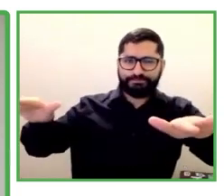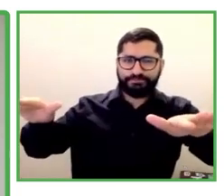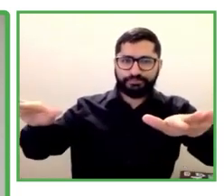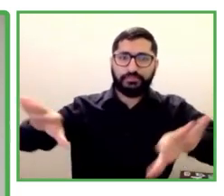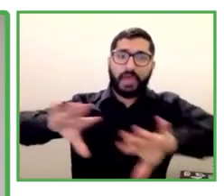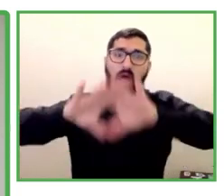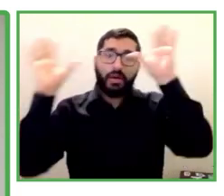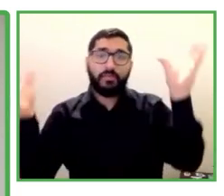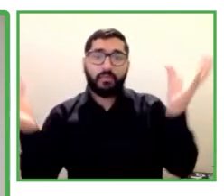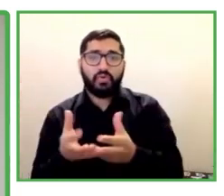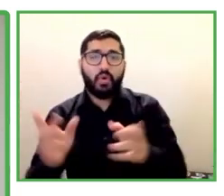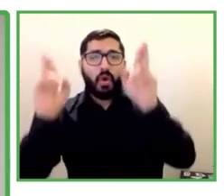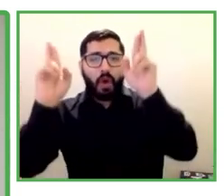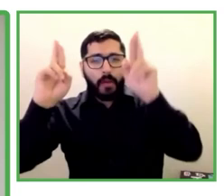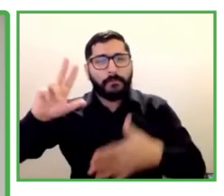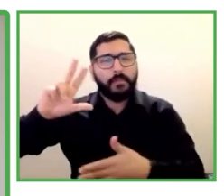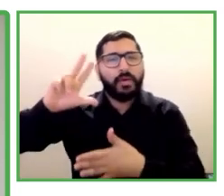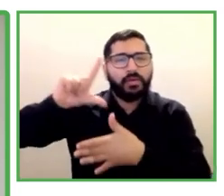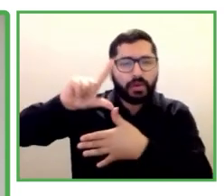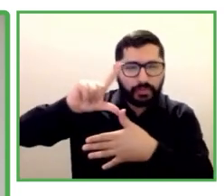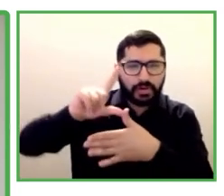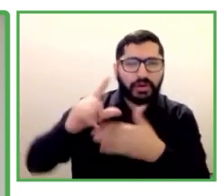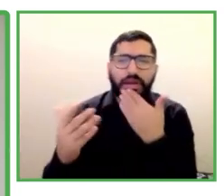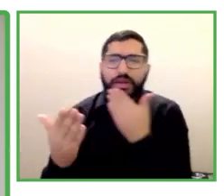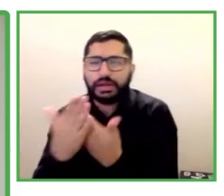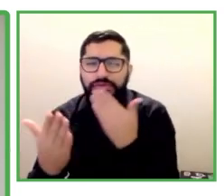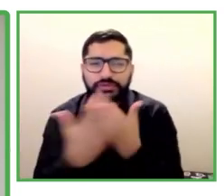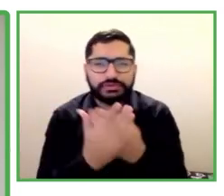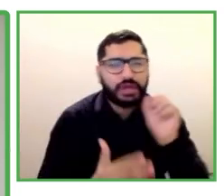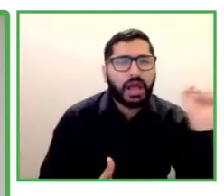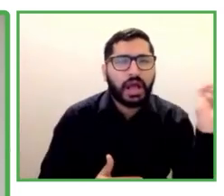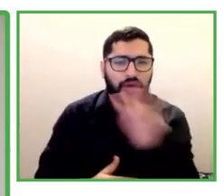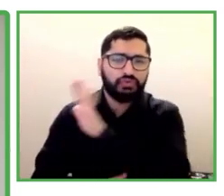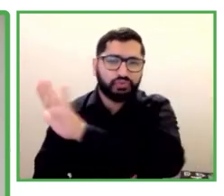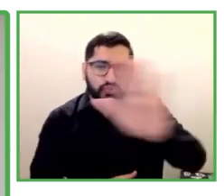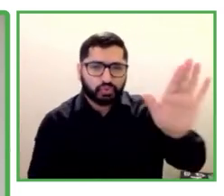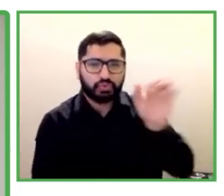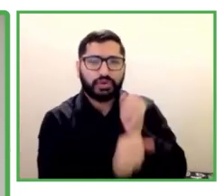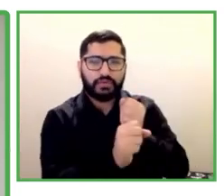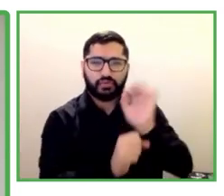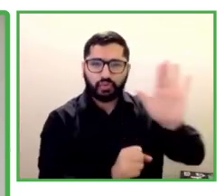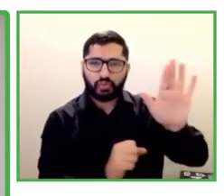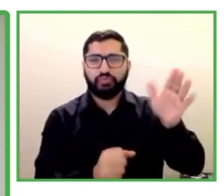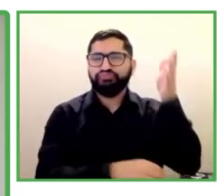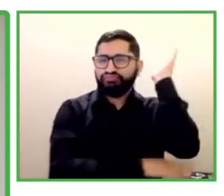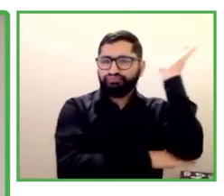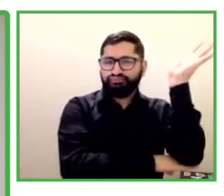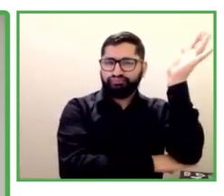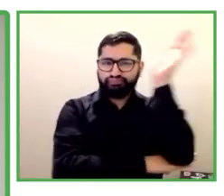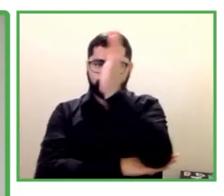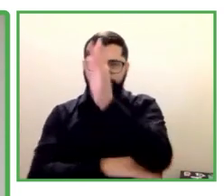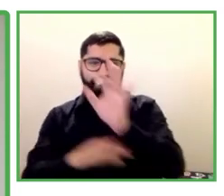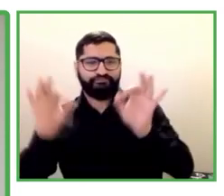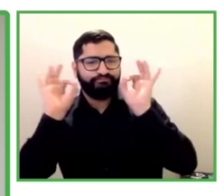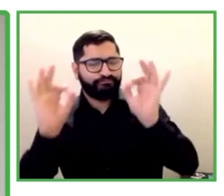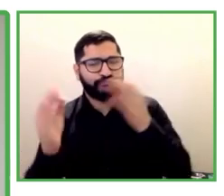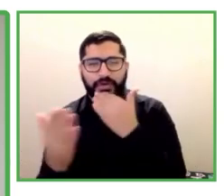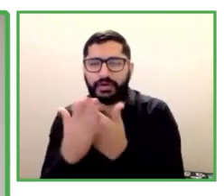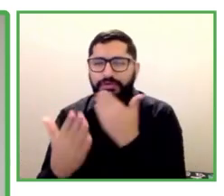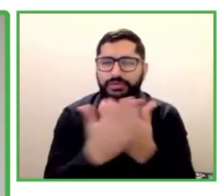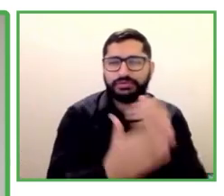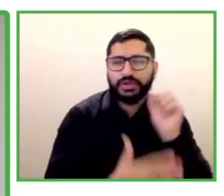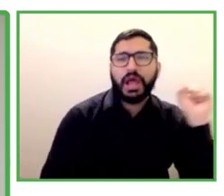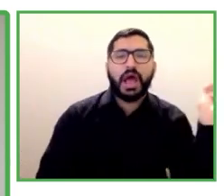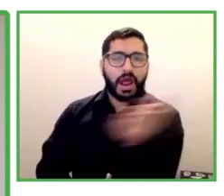su trabajo y muchas gracias por sus presentaciones del día de hoy. Gracias a ustedes, a todos ustedes por estar en la sesión del día de hoy. Espero que hayan